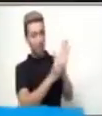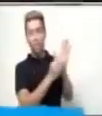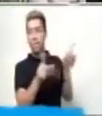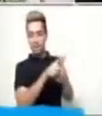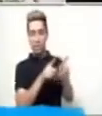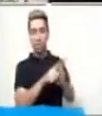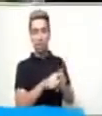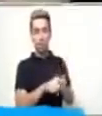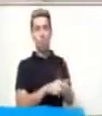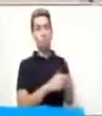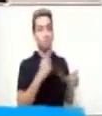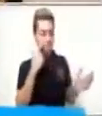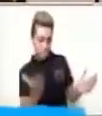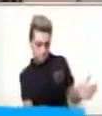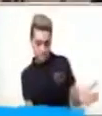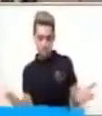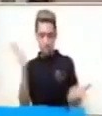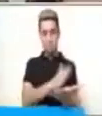más.